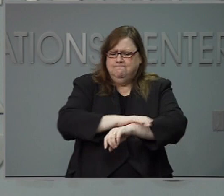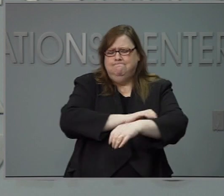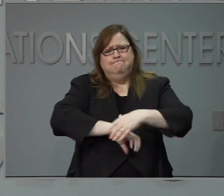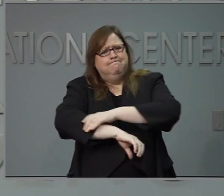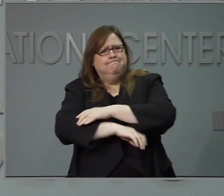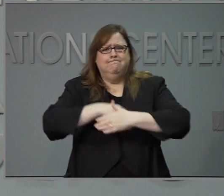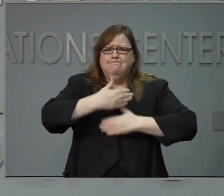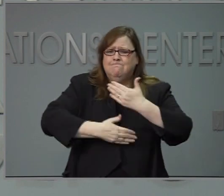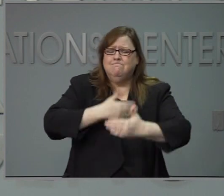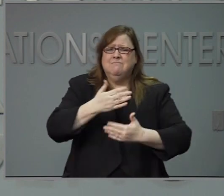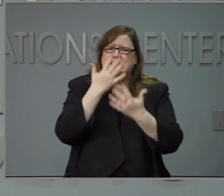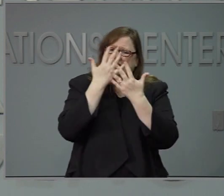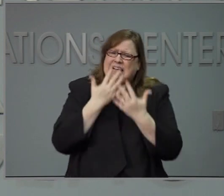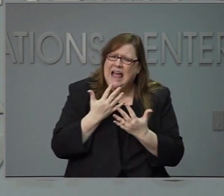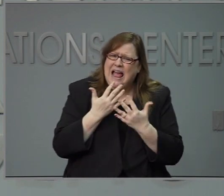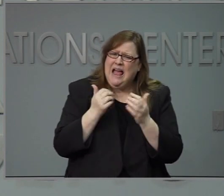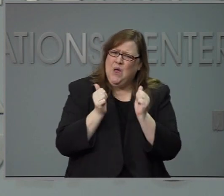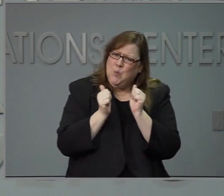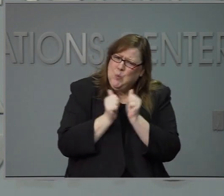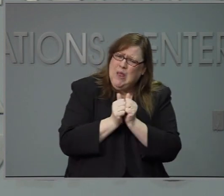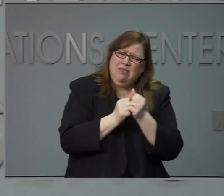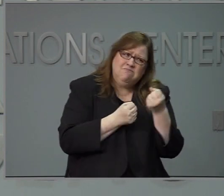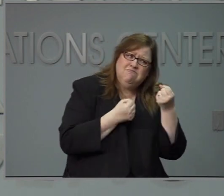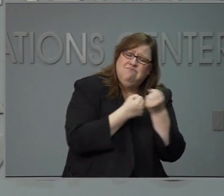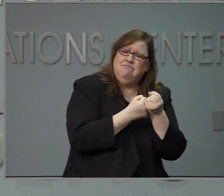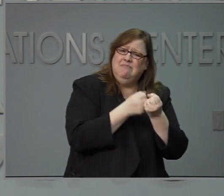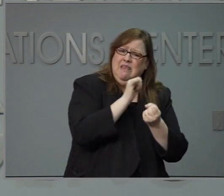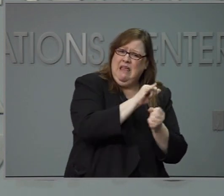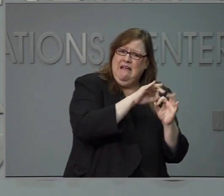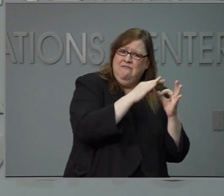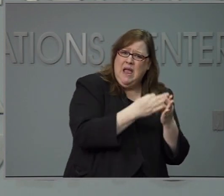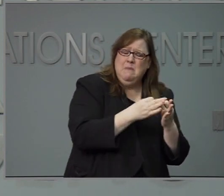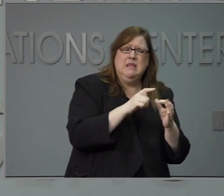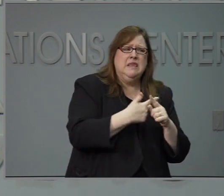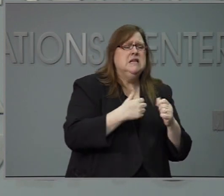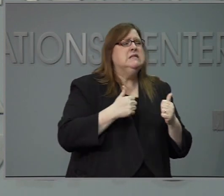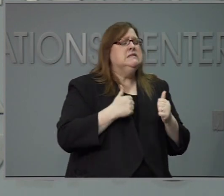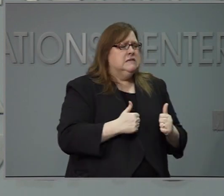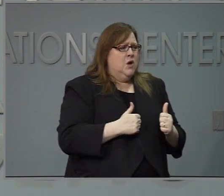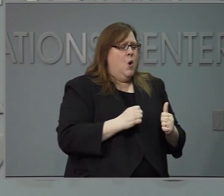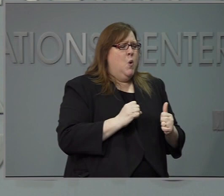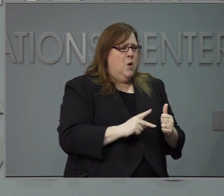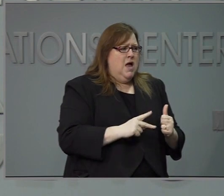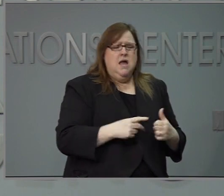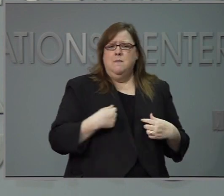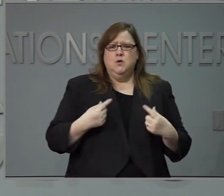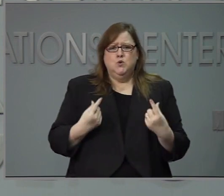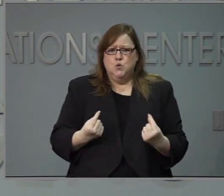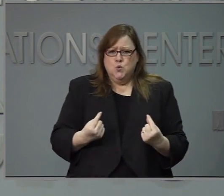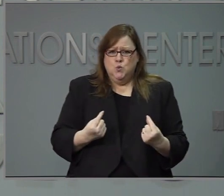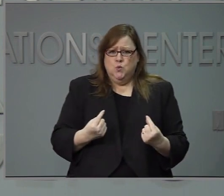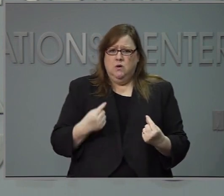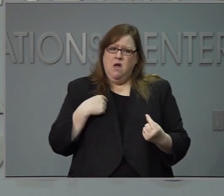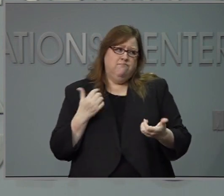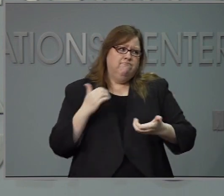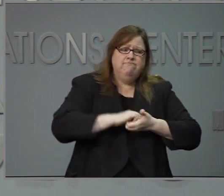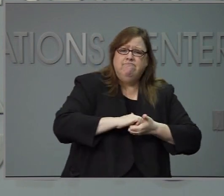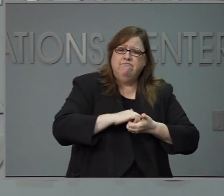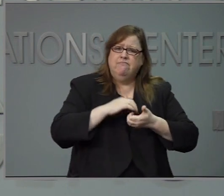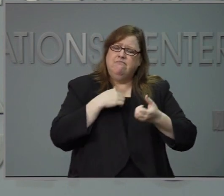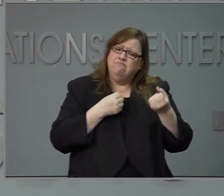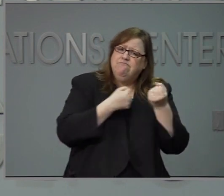estar compartiendo el dolor de esta familia y decir, puede ser algo, voy a ser mi parte para